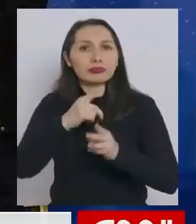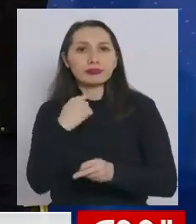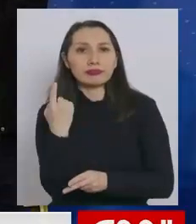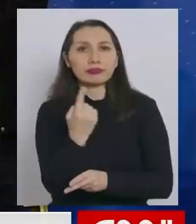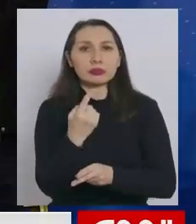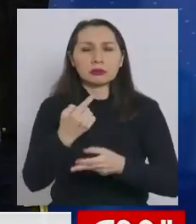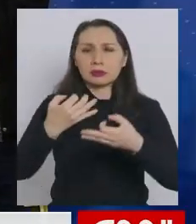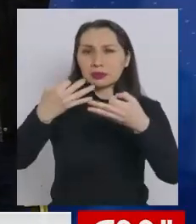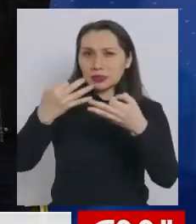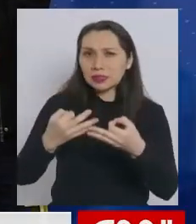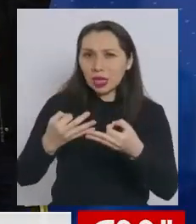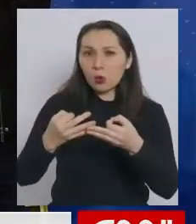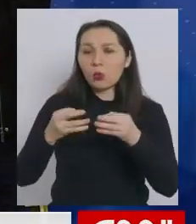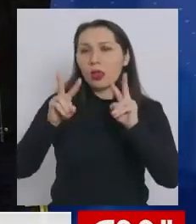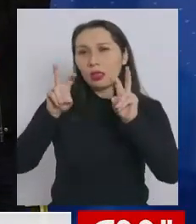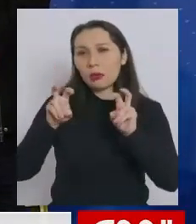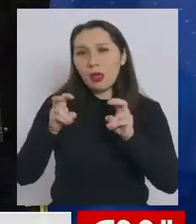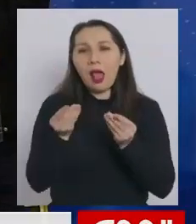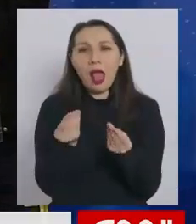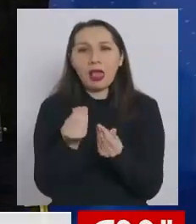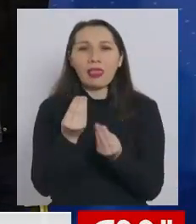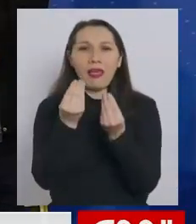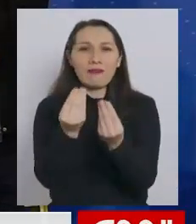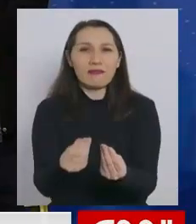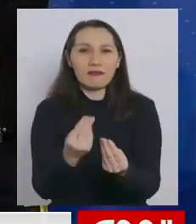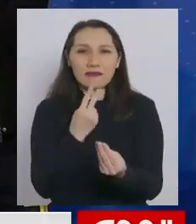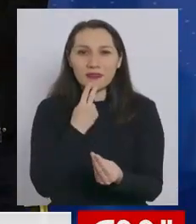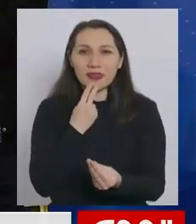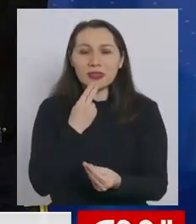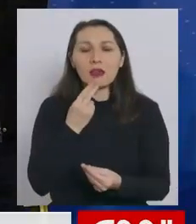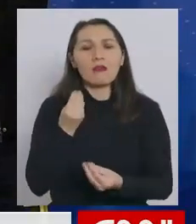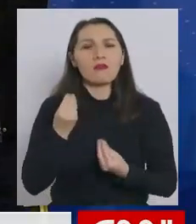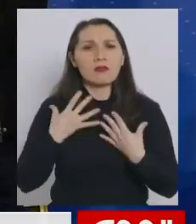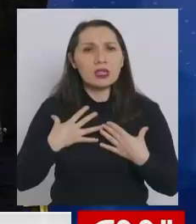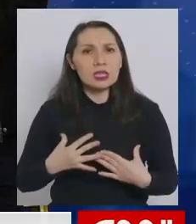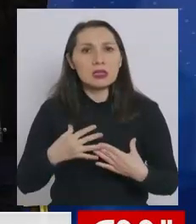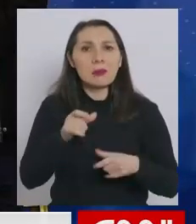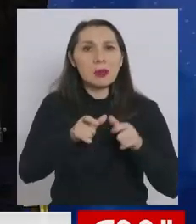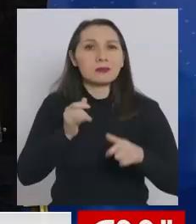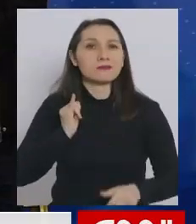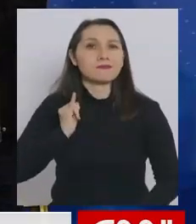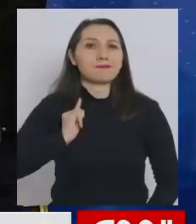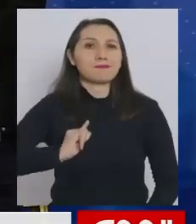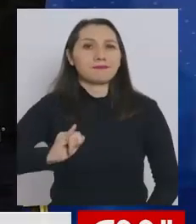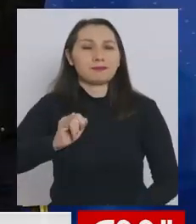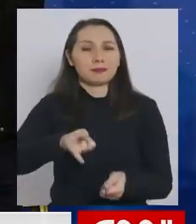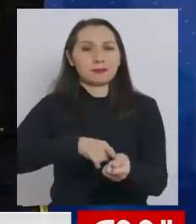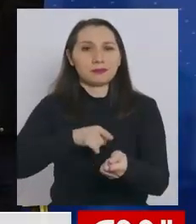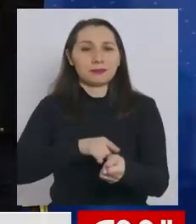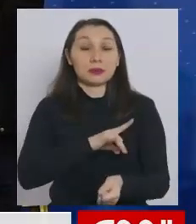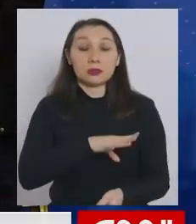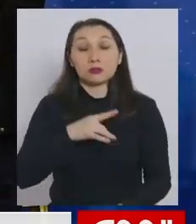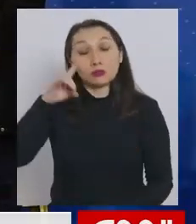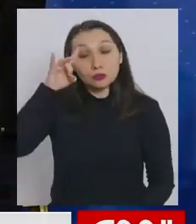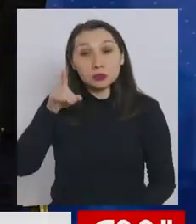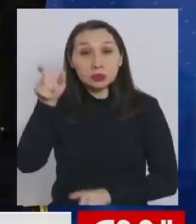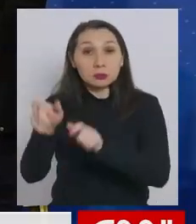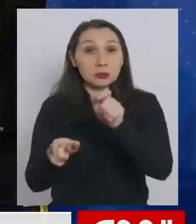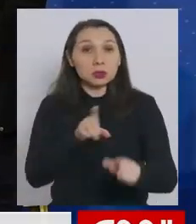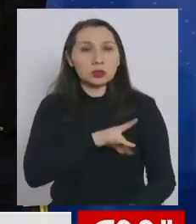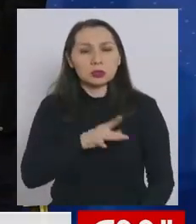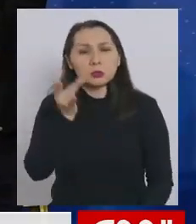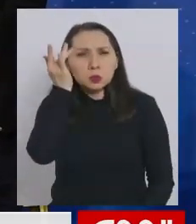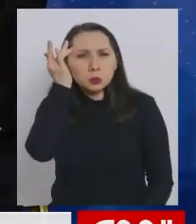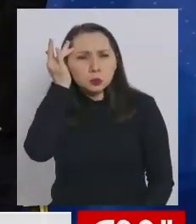permite asegurar calidad de vida y bienestar en forma permanente a las familias chilenas. Y por tanto, yo sé que mis compatriotas son muy